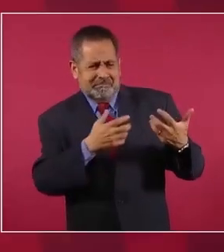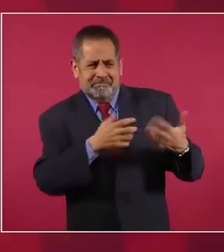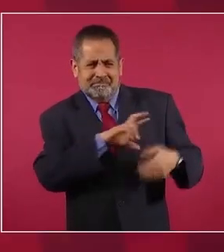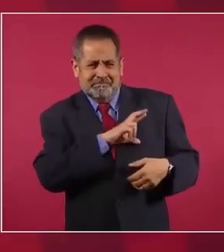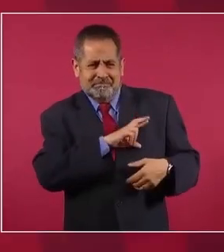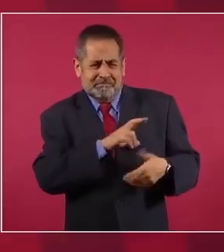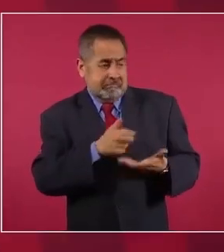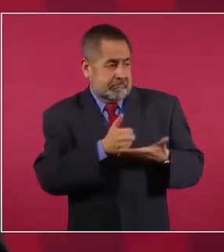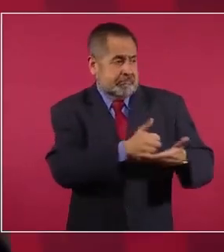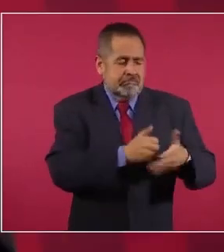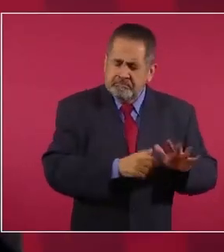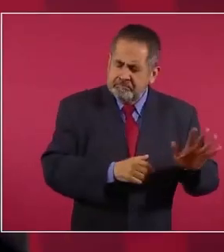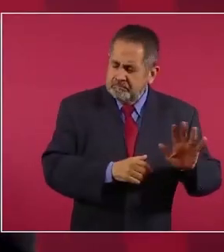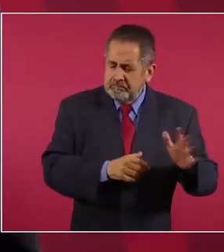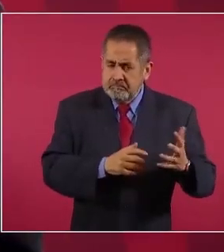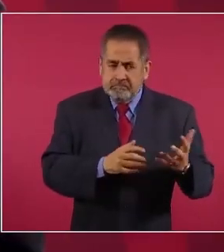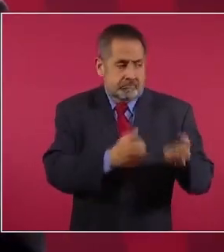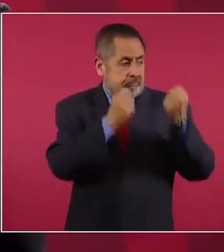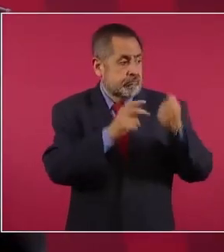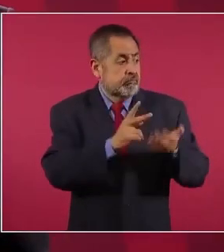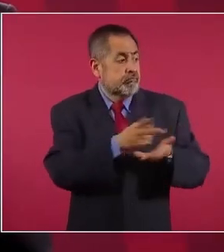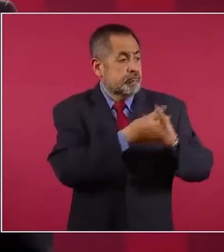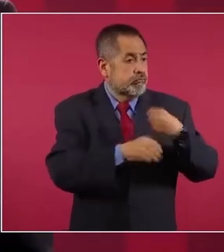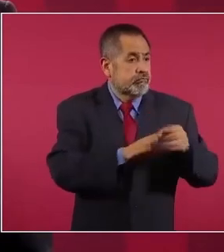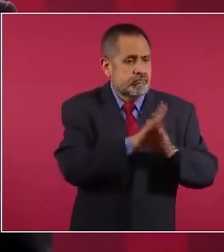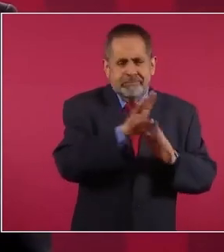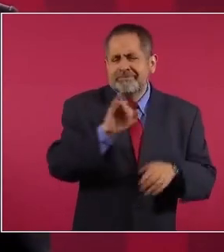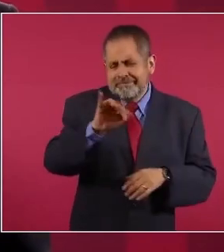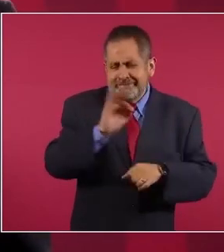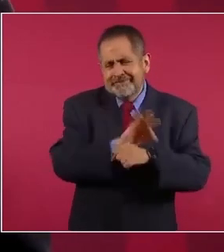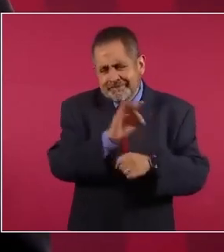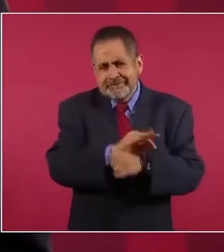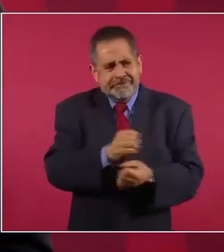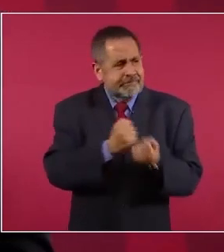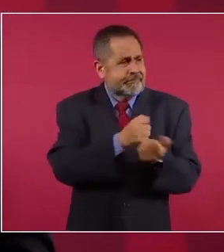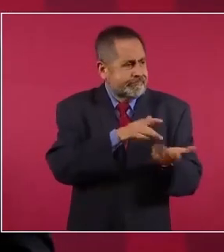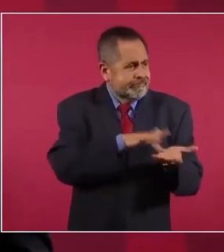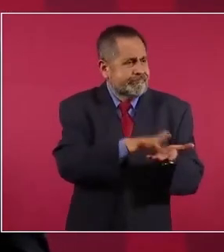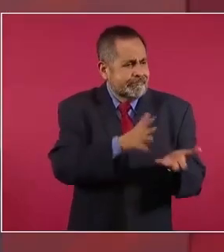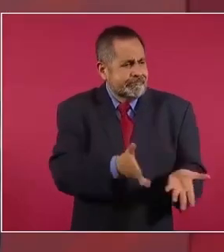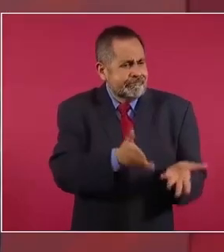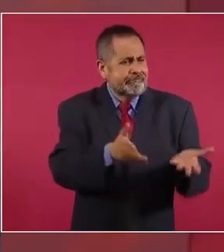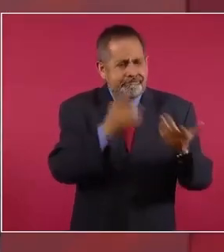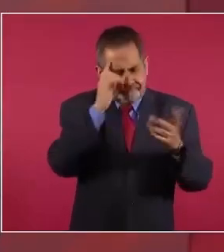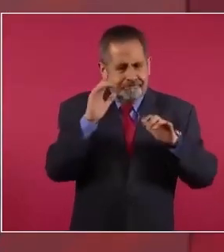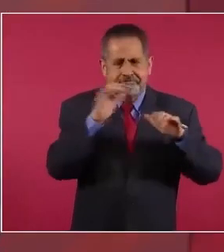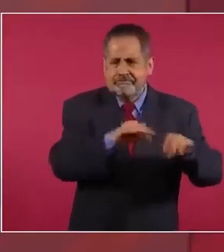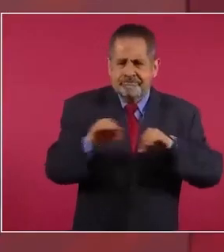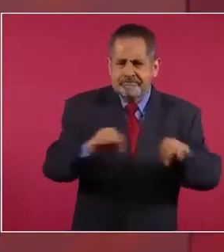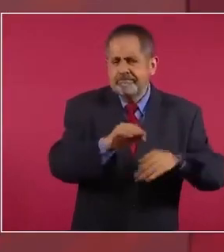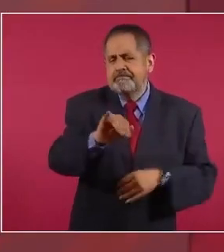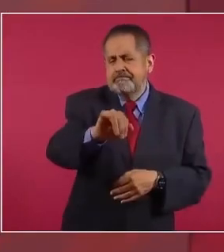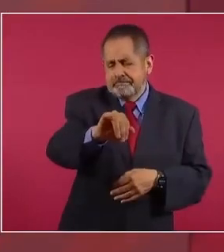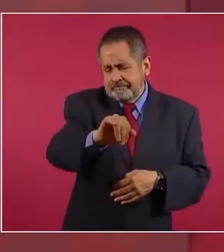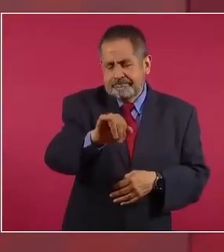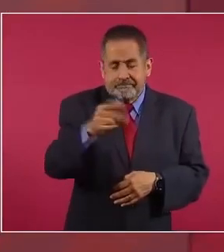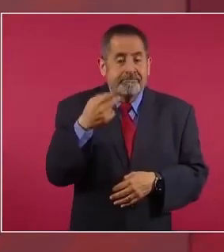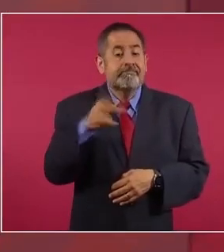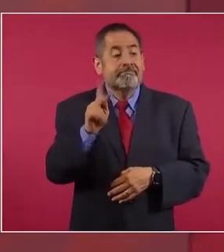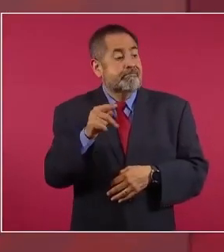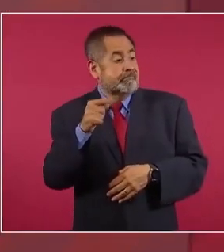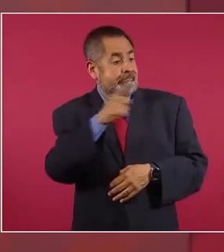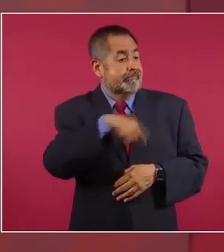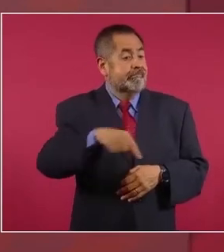empresas si es importante rescatar empresas para mantener los empleos siempre y cuando